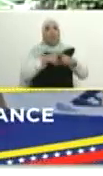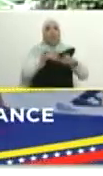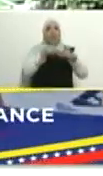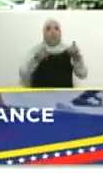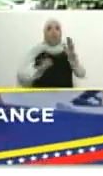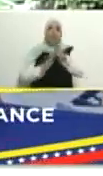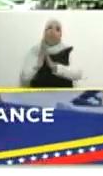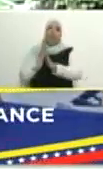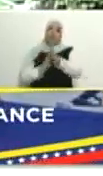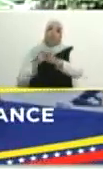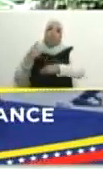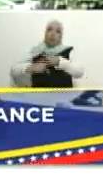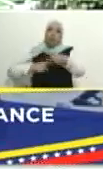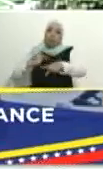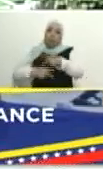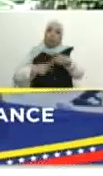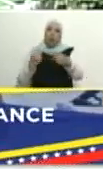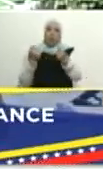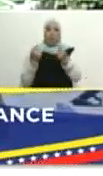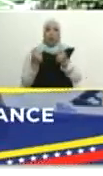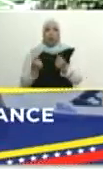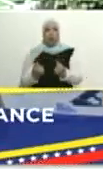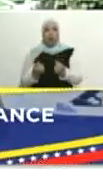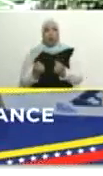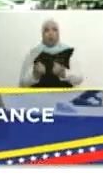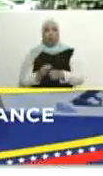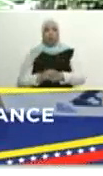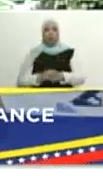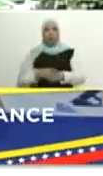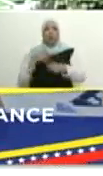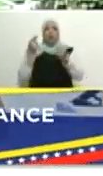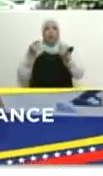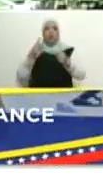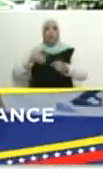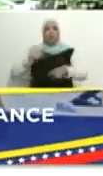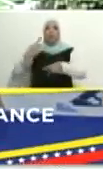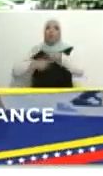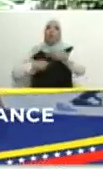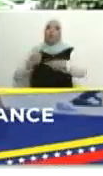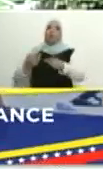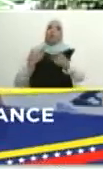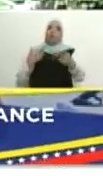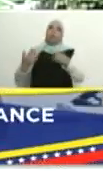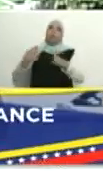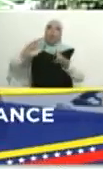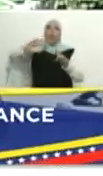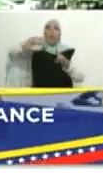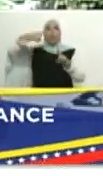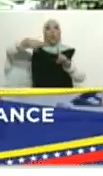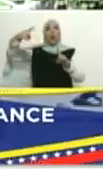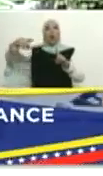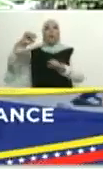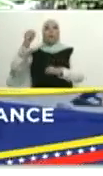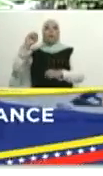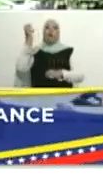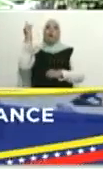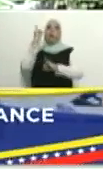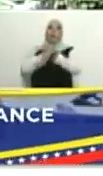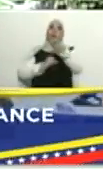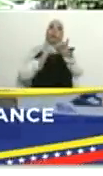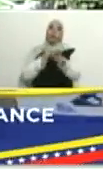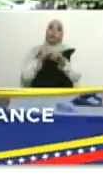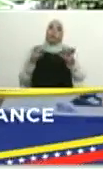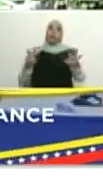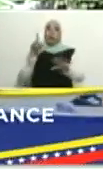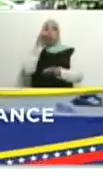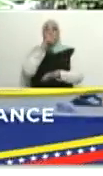economía, en hacer crear la economía, la economía que produce bienes, servicios, riqueza. Y este año